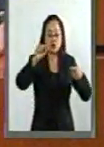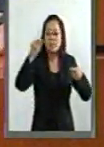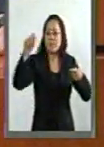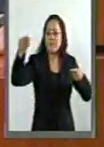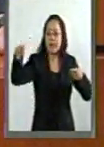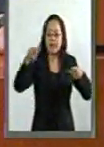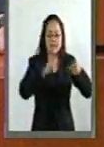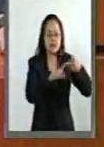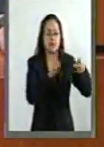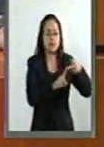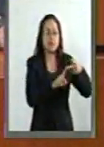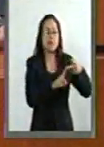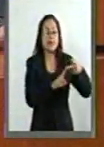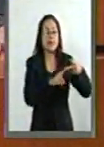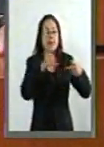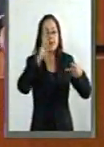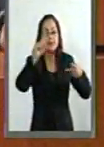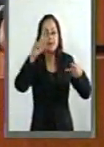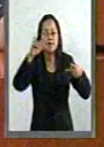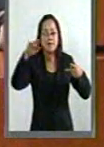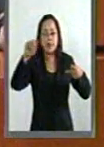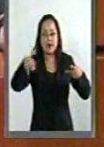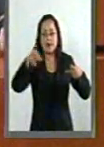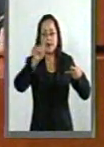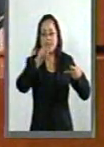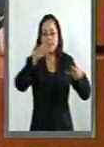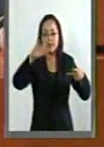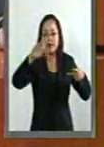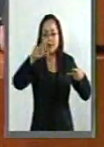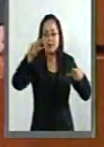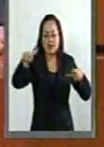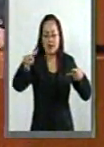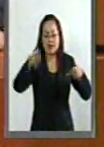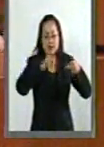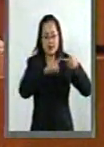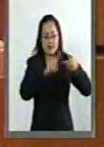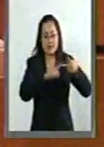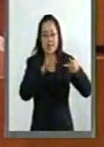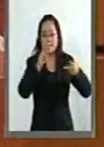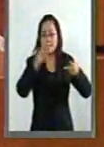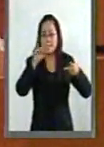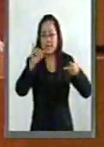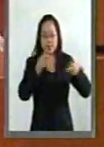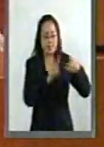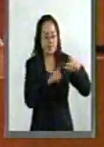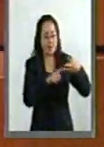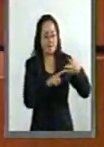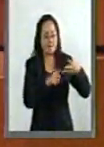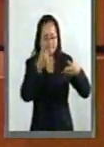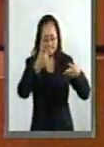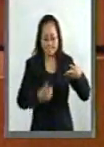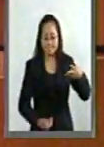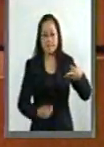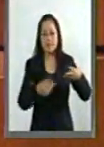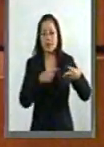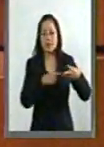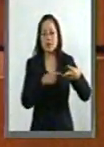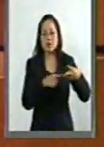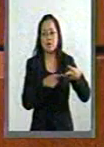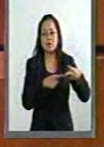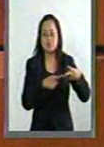Nacional, el senador Esteban Albarrán por el Partido Revolucionario Institucional y un servidor,